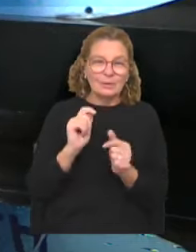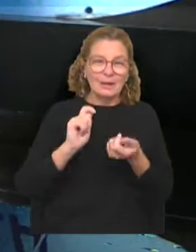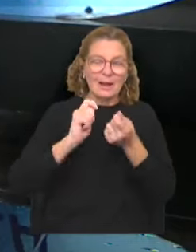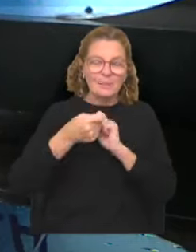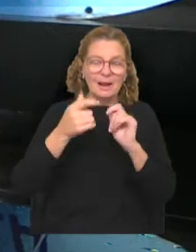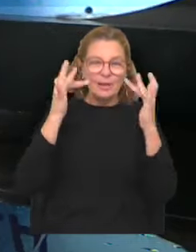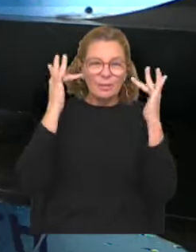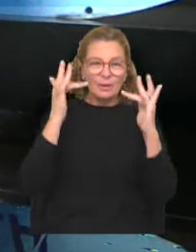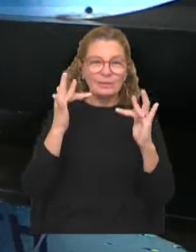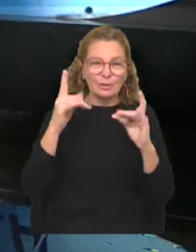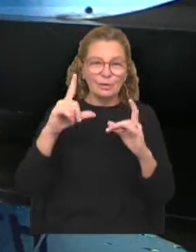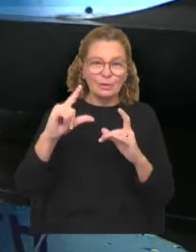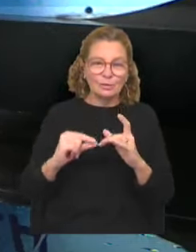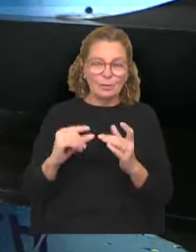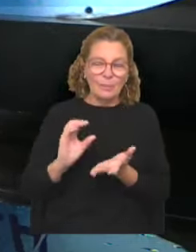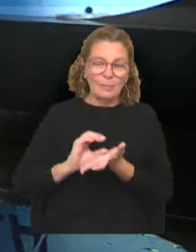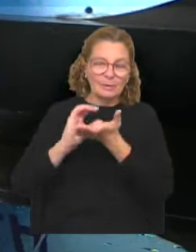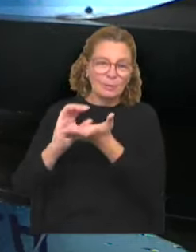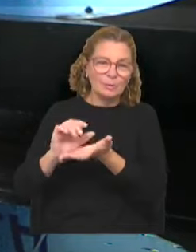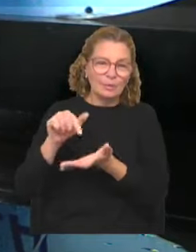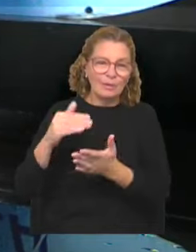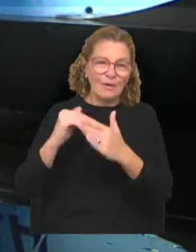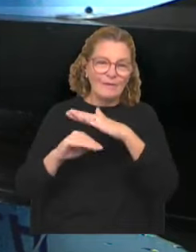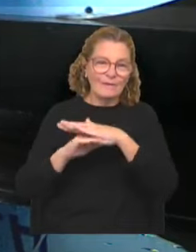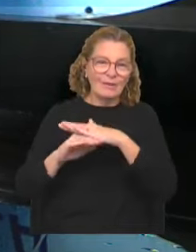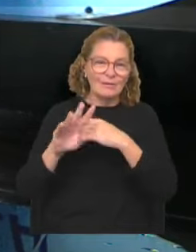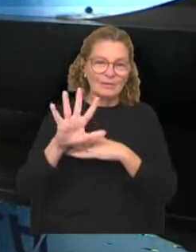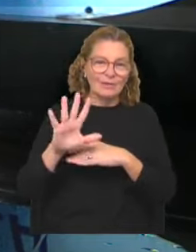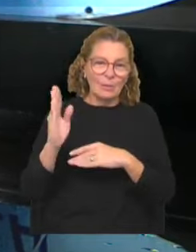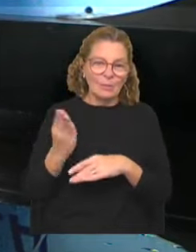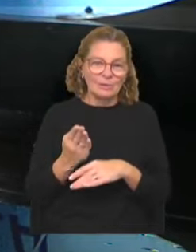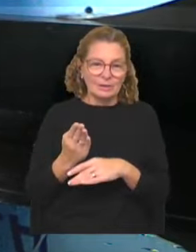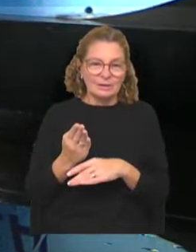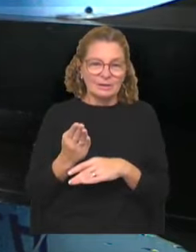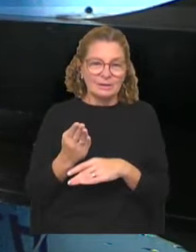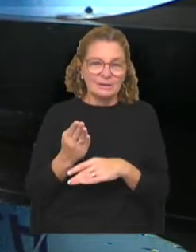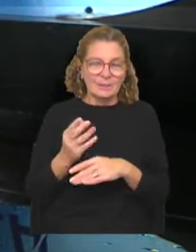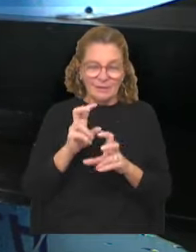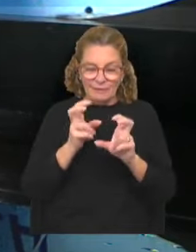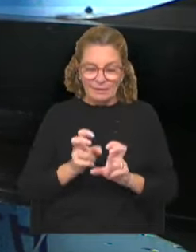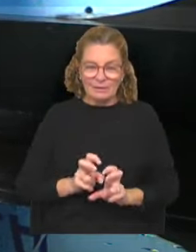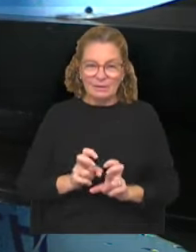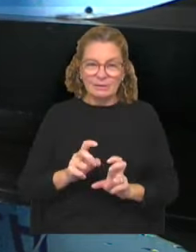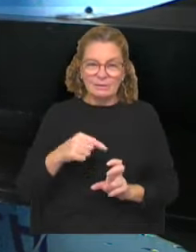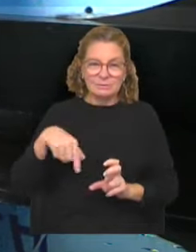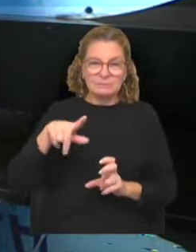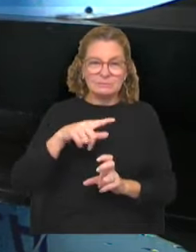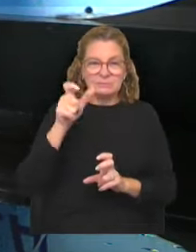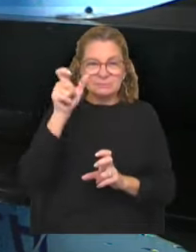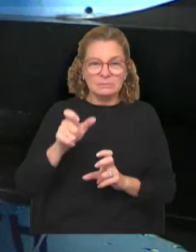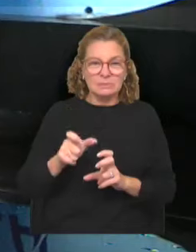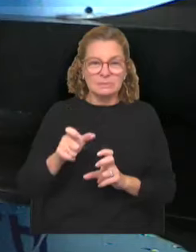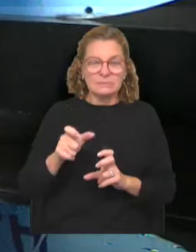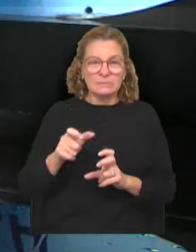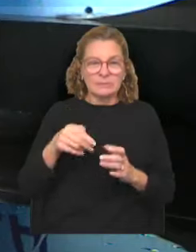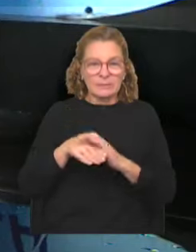educativas con una reducción del presupuesto que hoy está debajo del 5%. Para el investigador, los ciudadanos y las ciudadanas no